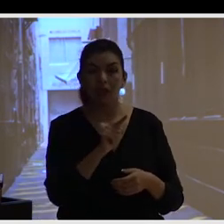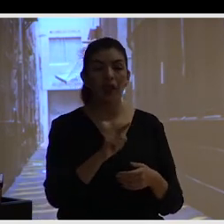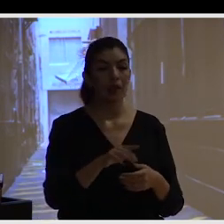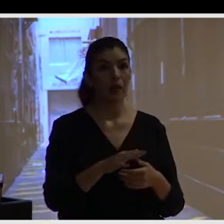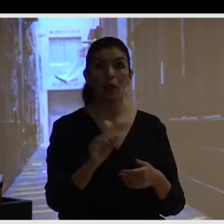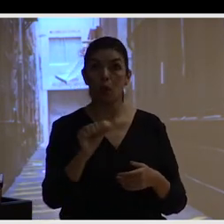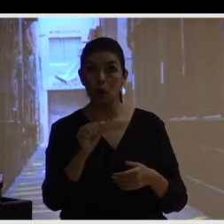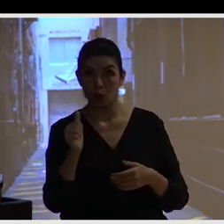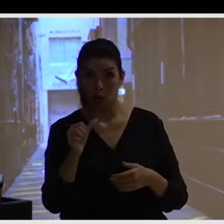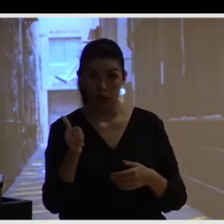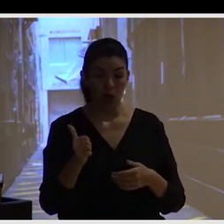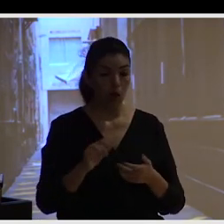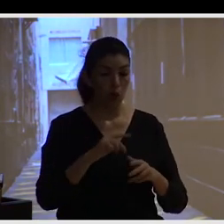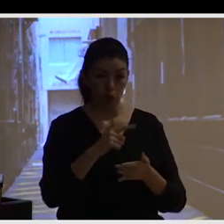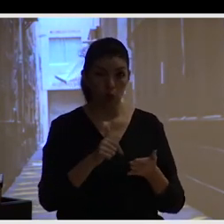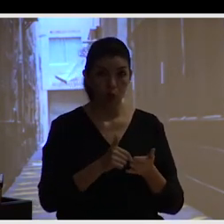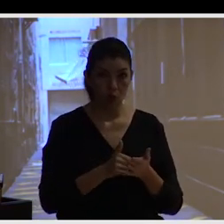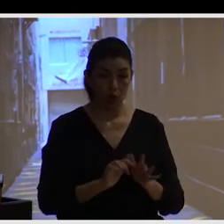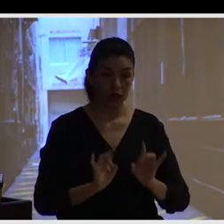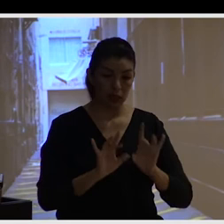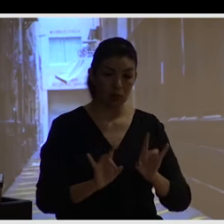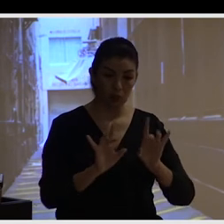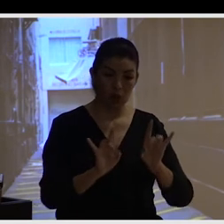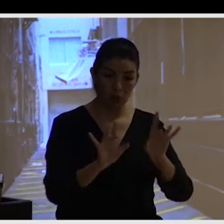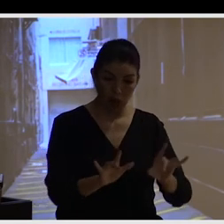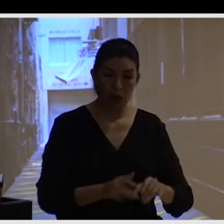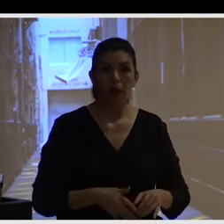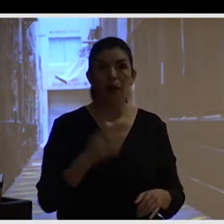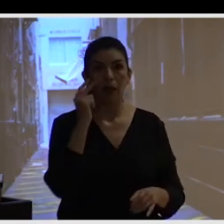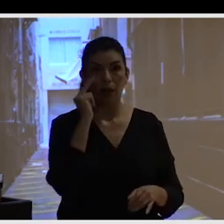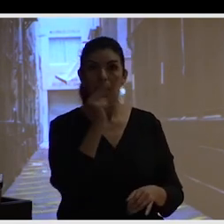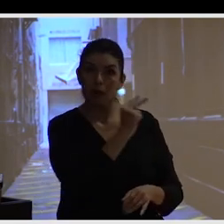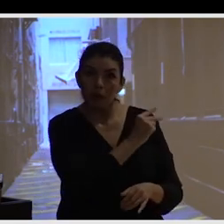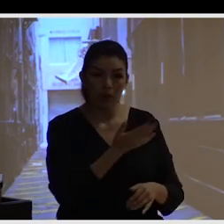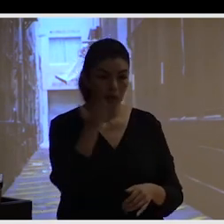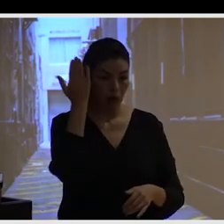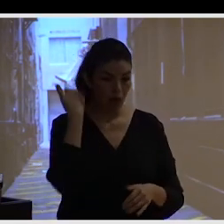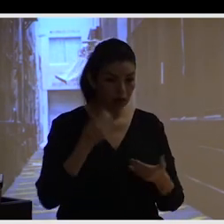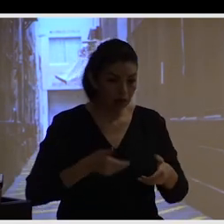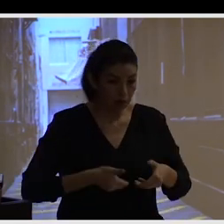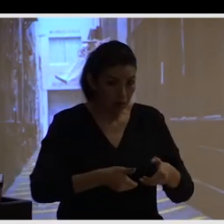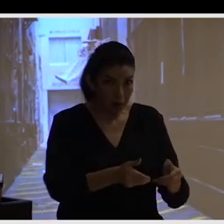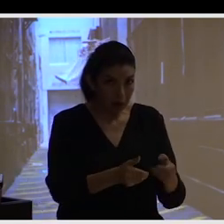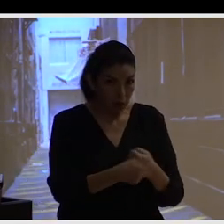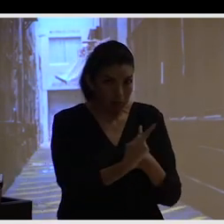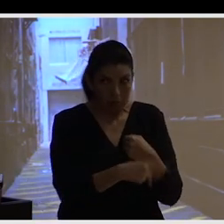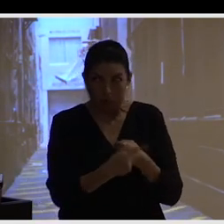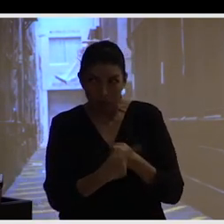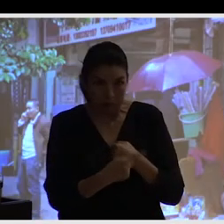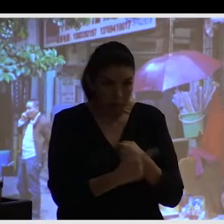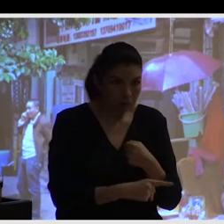en Australia con los arquitectos de la ciudad transformando estos callejones muy inseguros en espacios de comercio